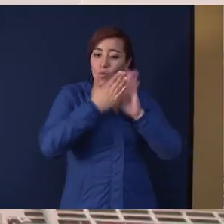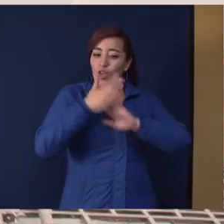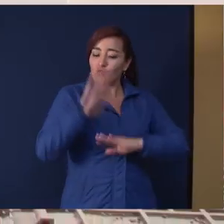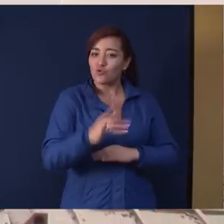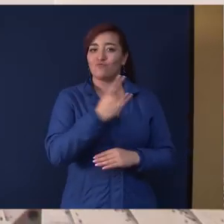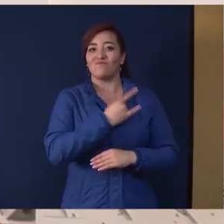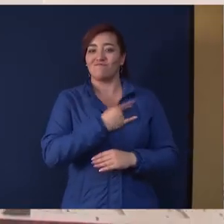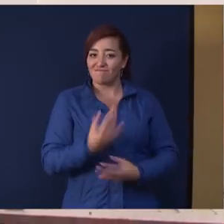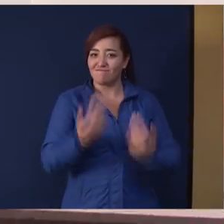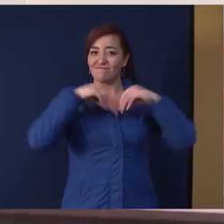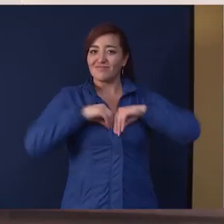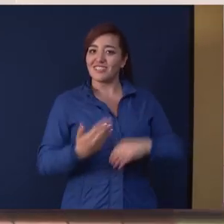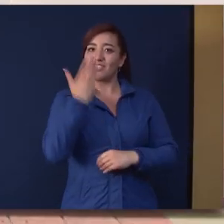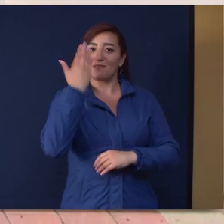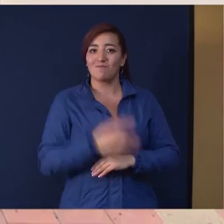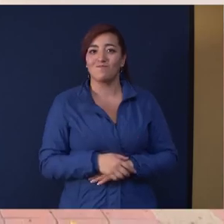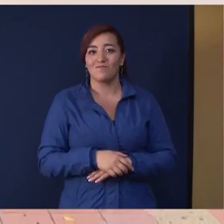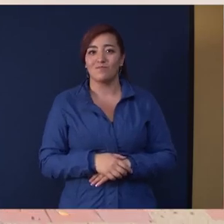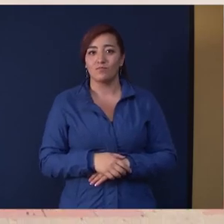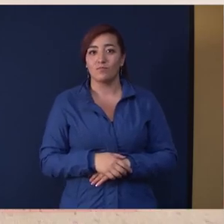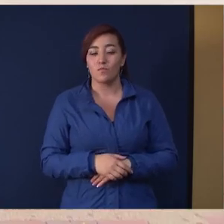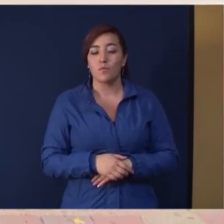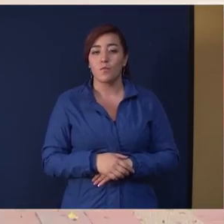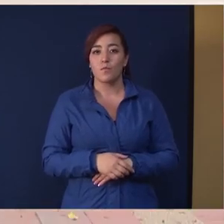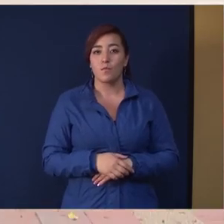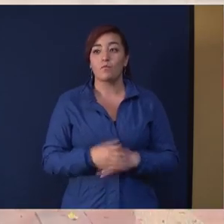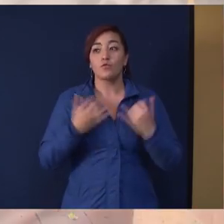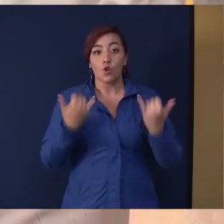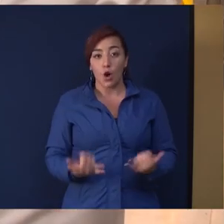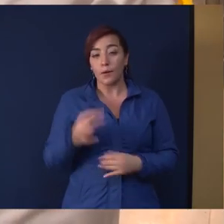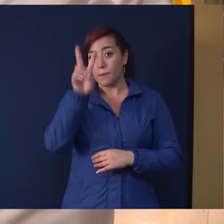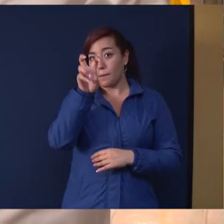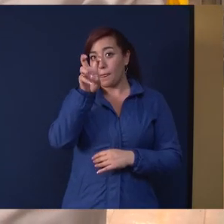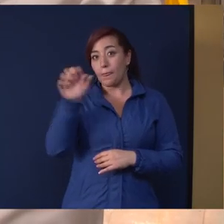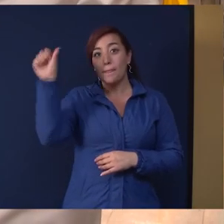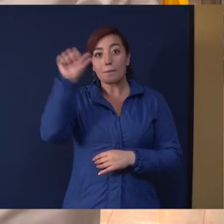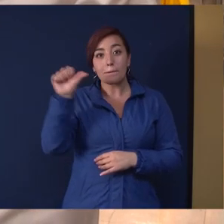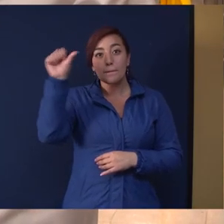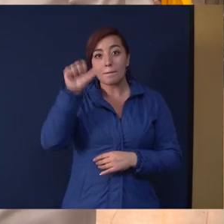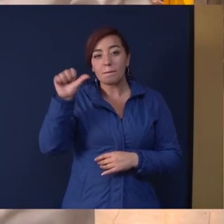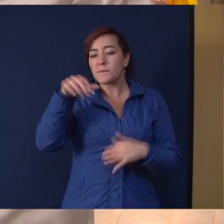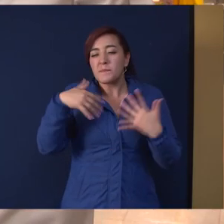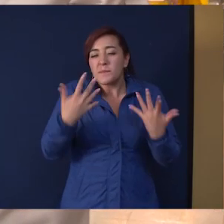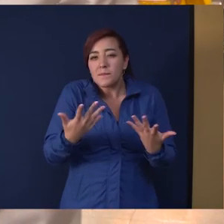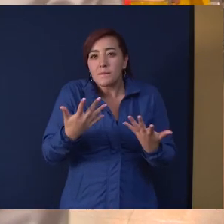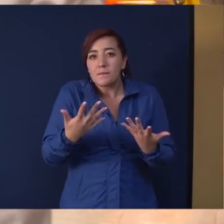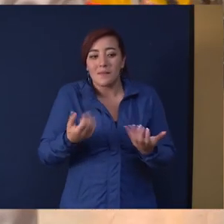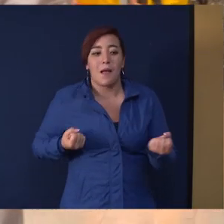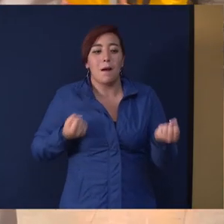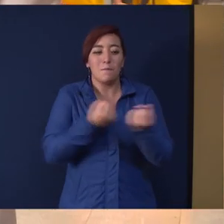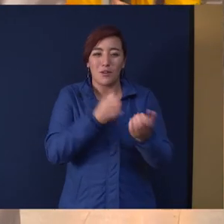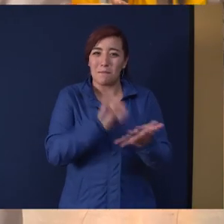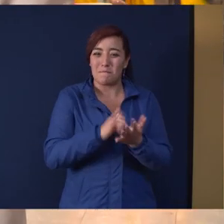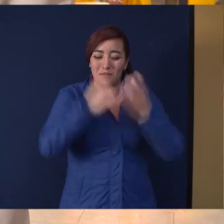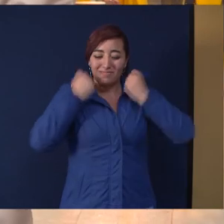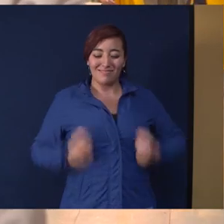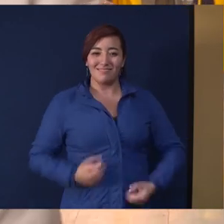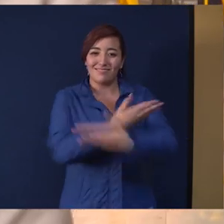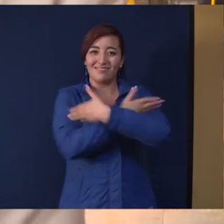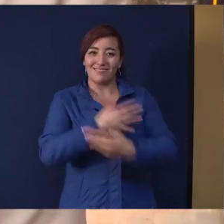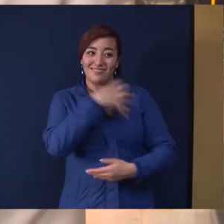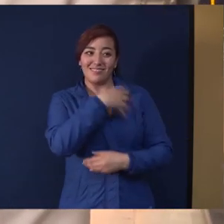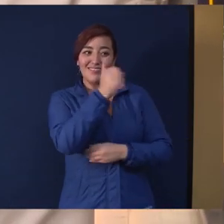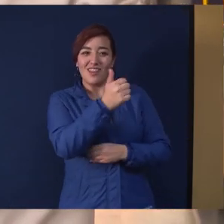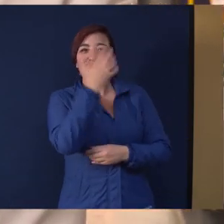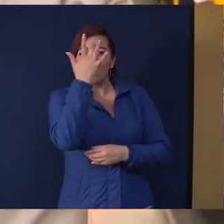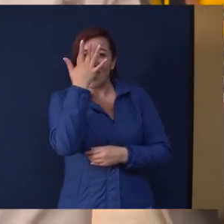como comunidad universitaria Hoy 7 de agosto se tiene, se apoya el ponte 10 de la universidad